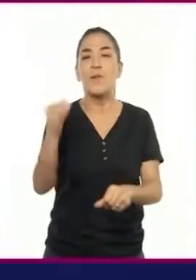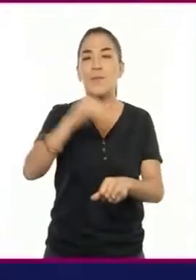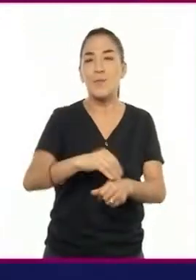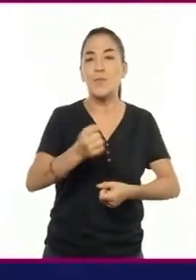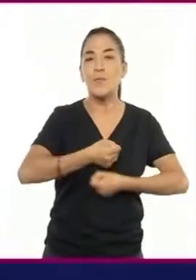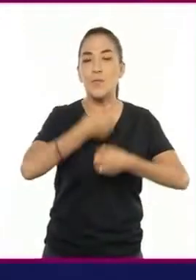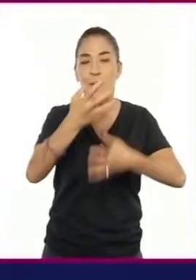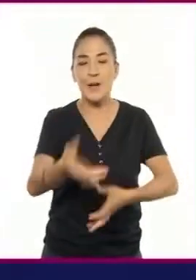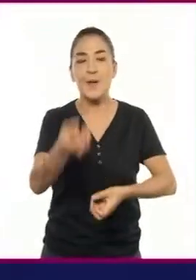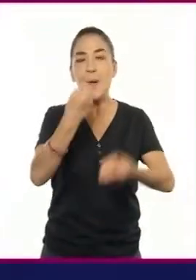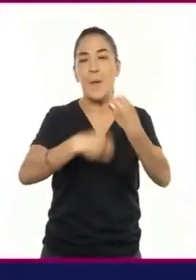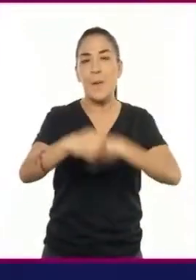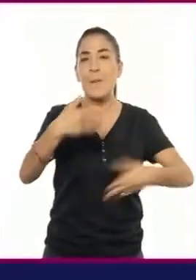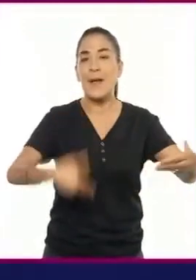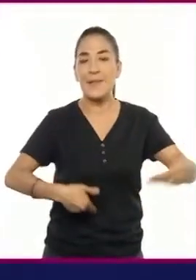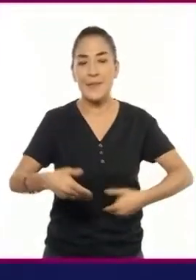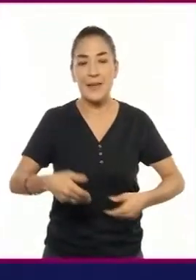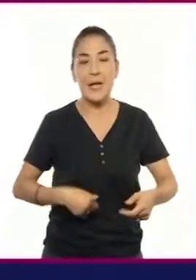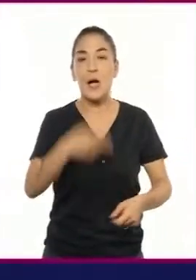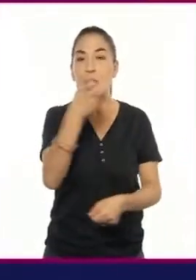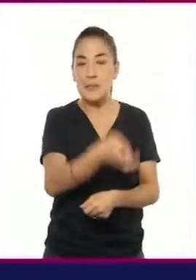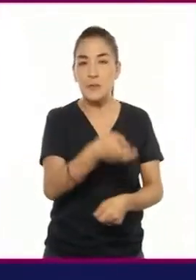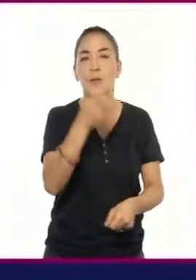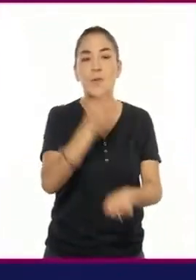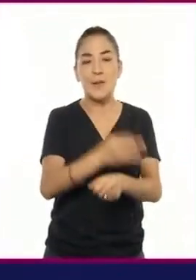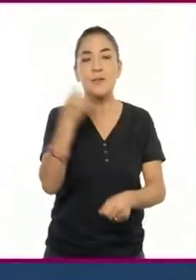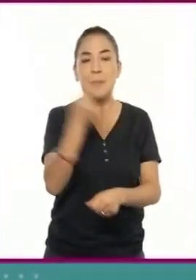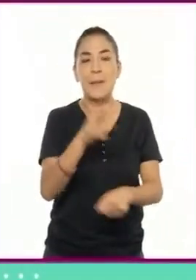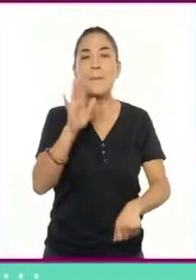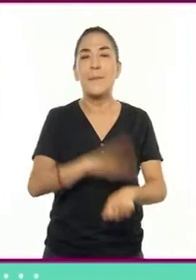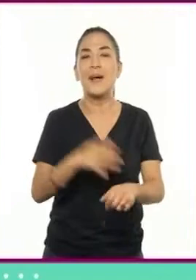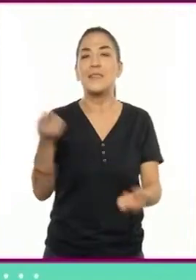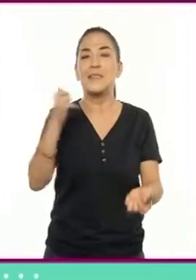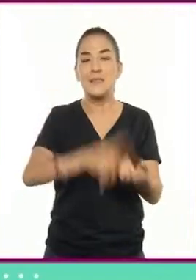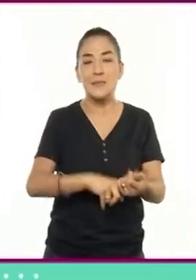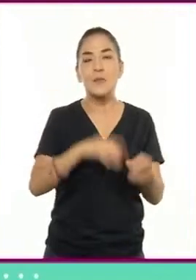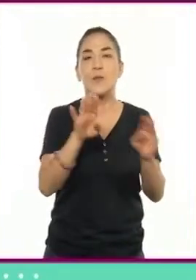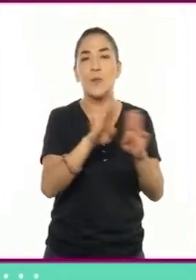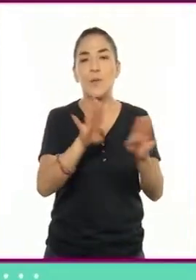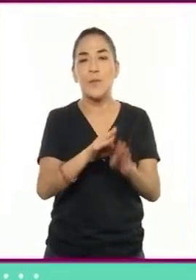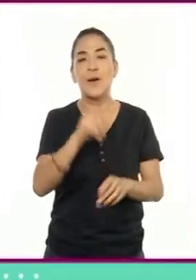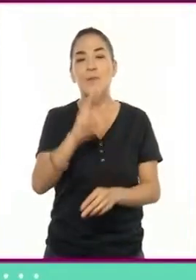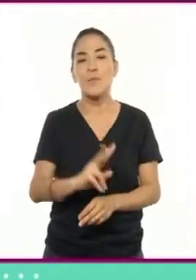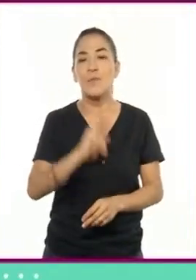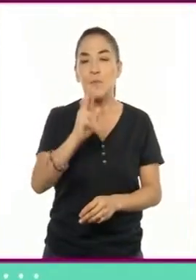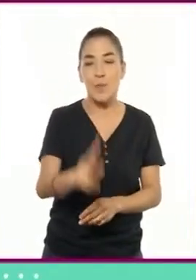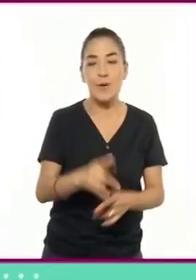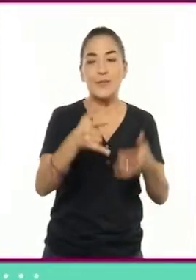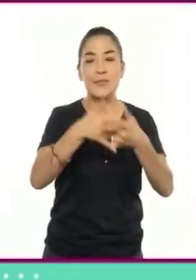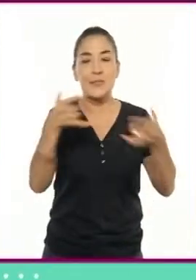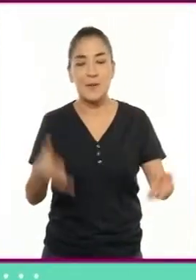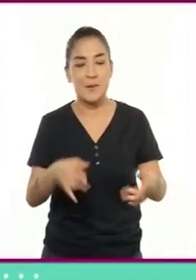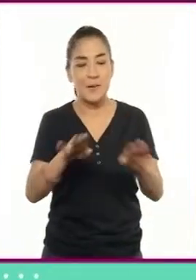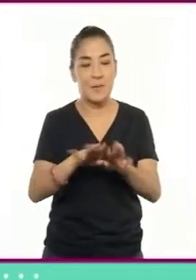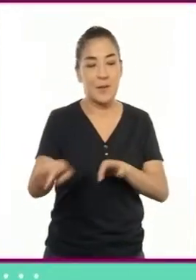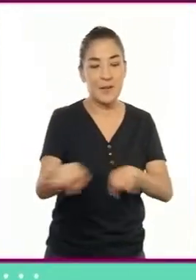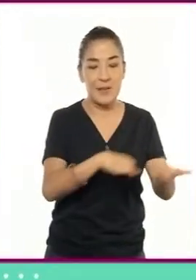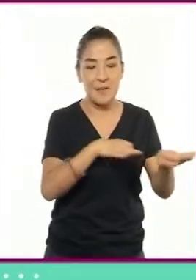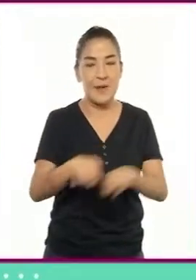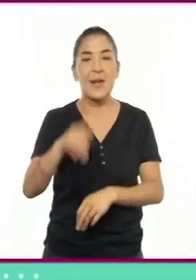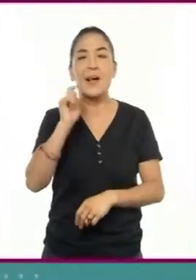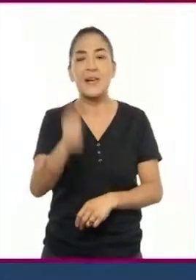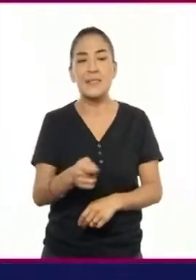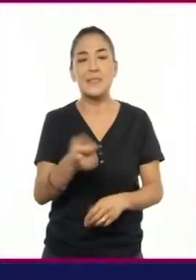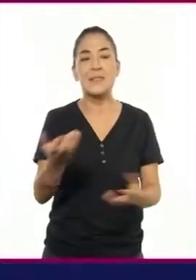a una obra de teatro. Para esto, necesitaremos adentrarnos en los géneros narrativo y dramático. Despertaremos a la